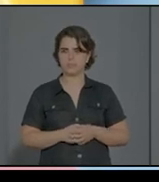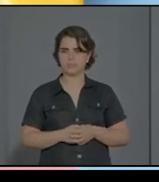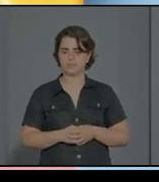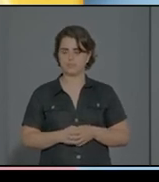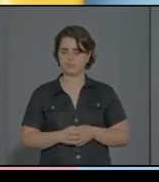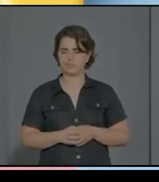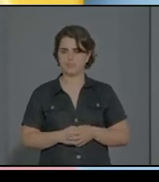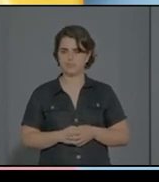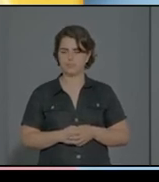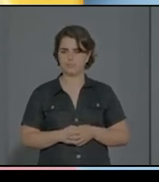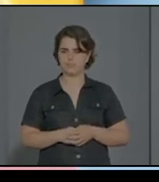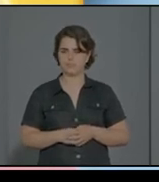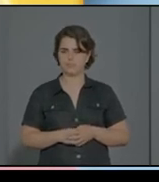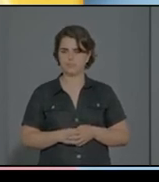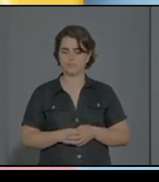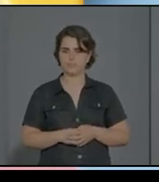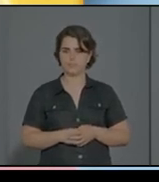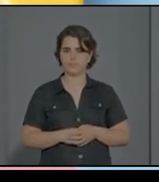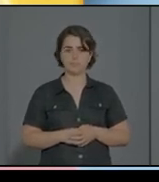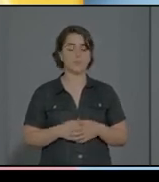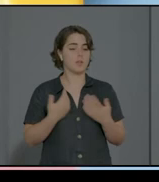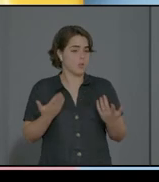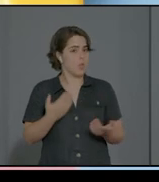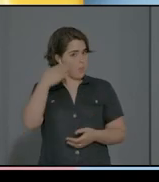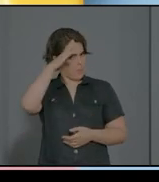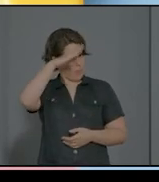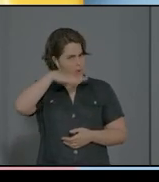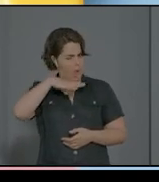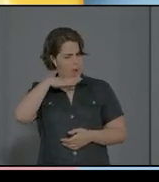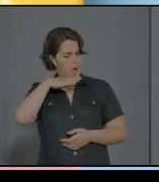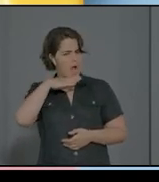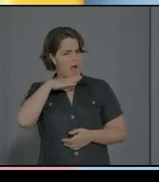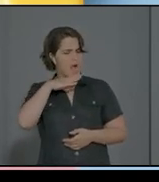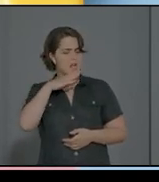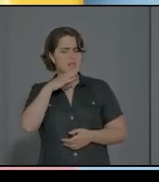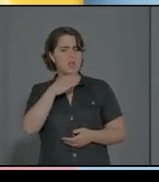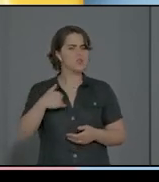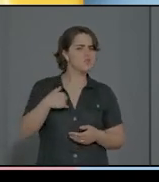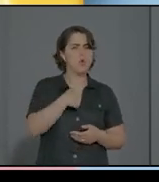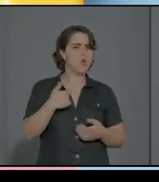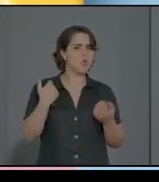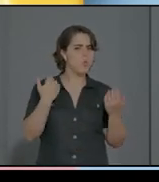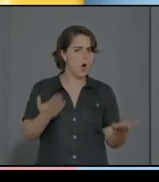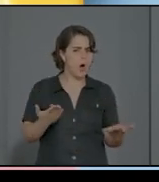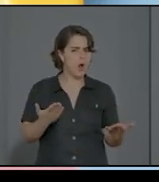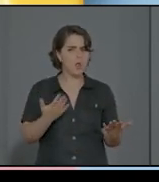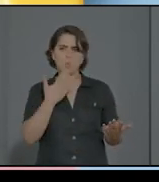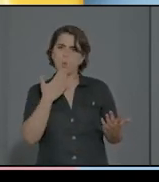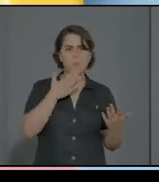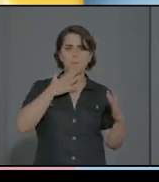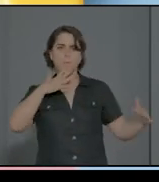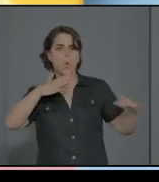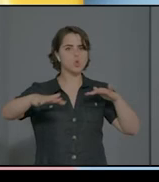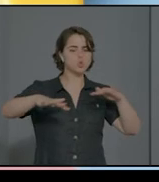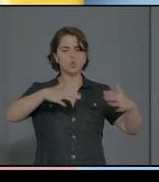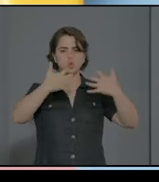Por lo tanto, el padre aquí es una persona motora, es una